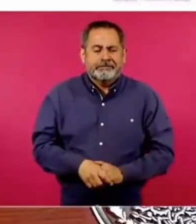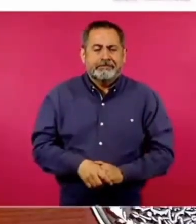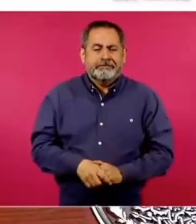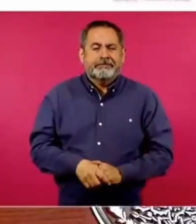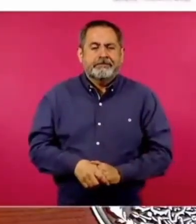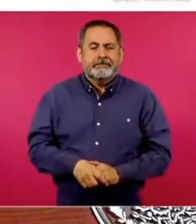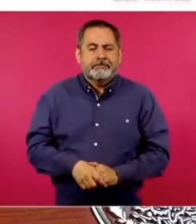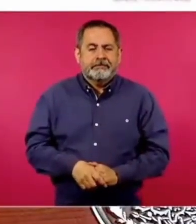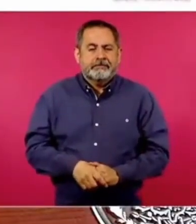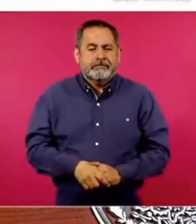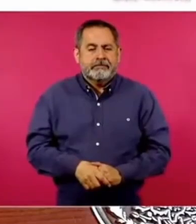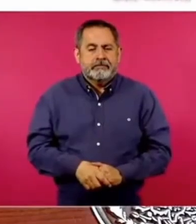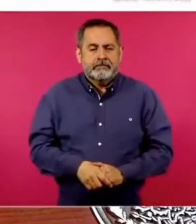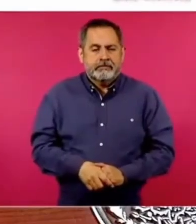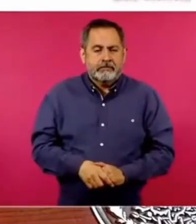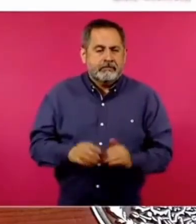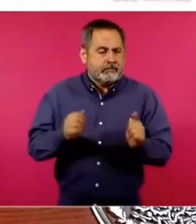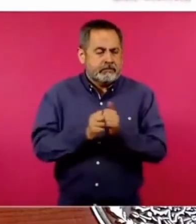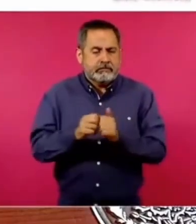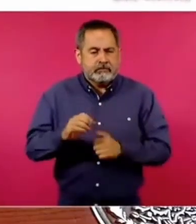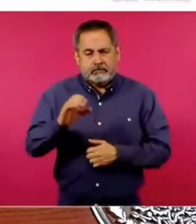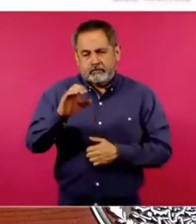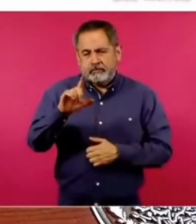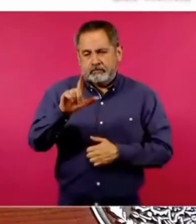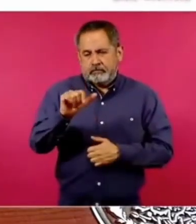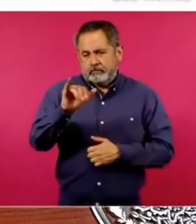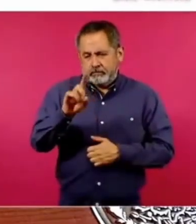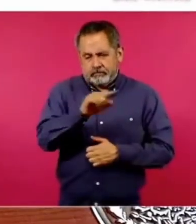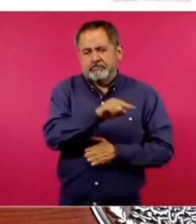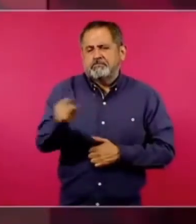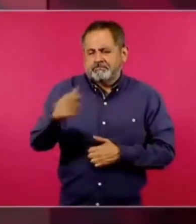Con Claudia la conoce.